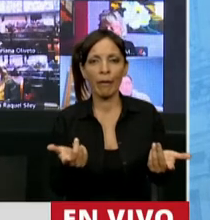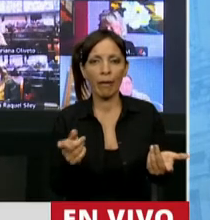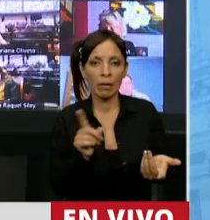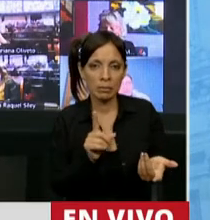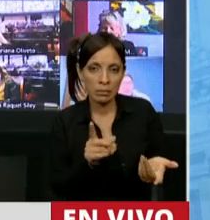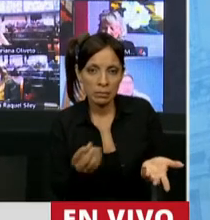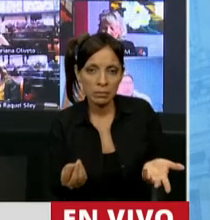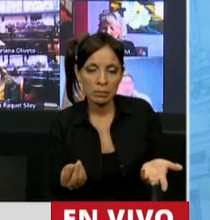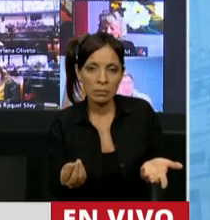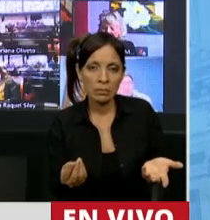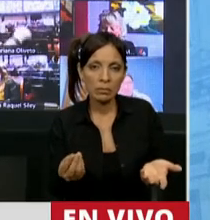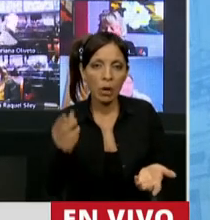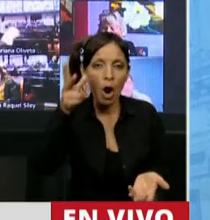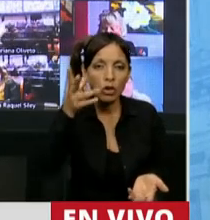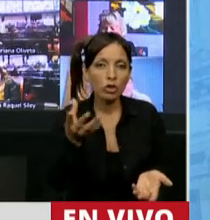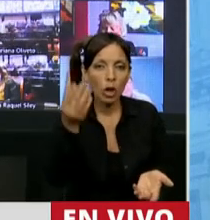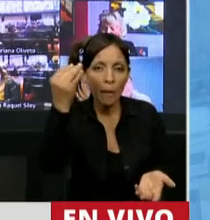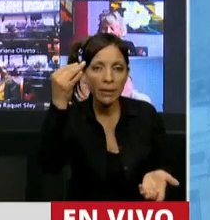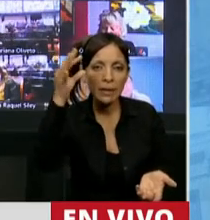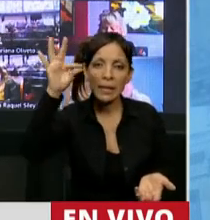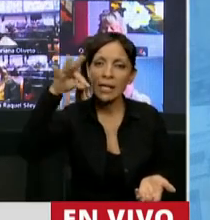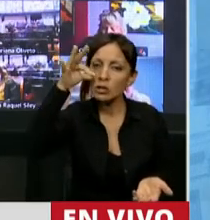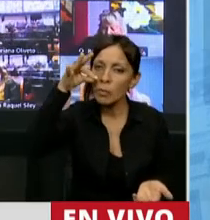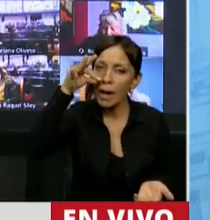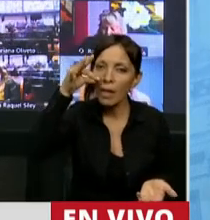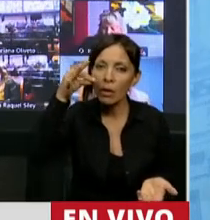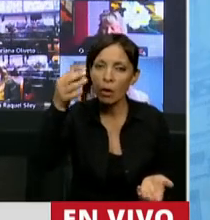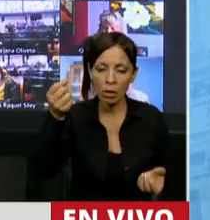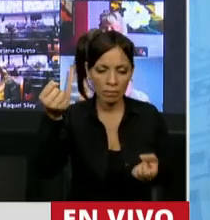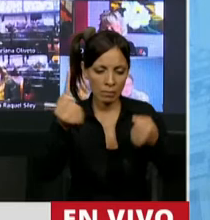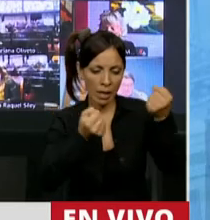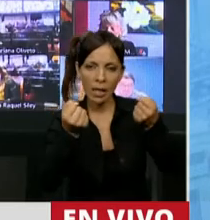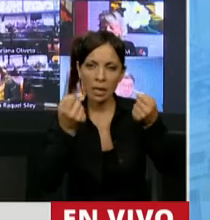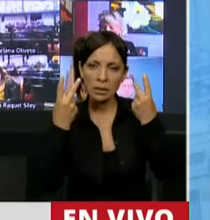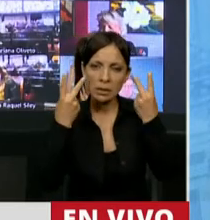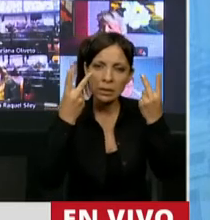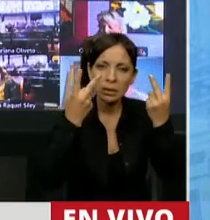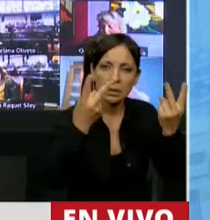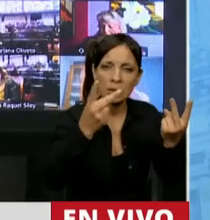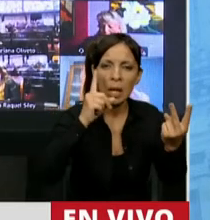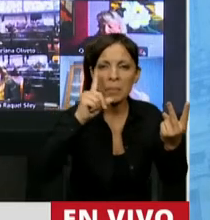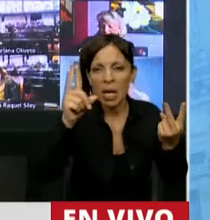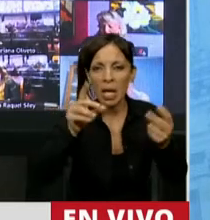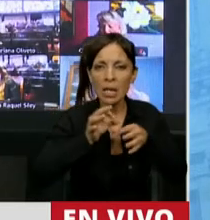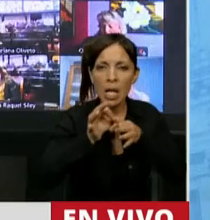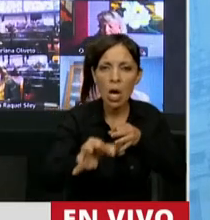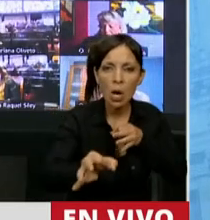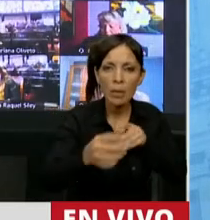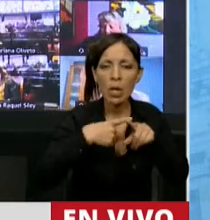hisopados, treparte al auto, manejar mil y pico kilómetros, volverte.